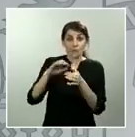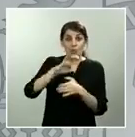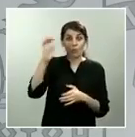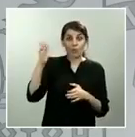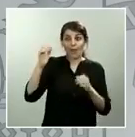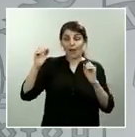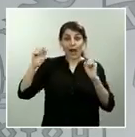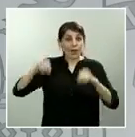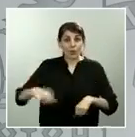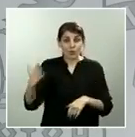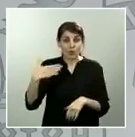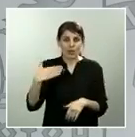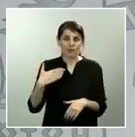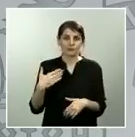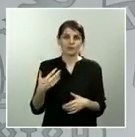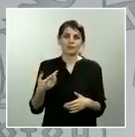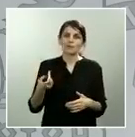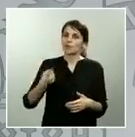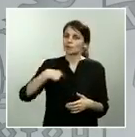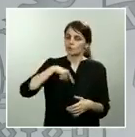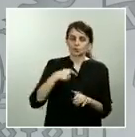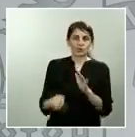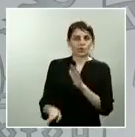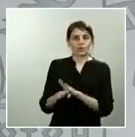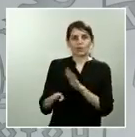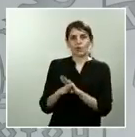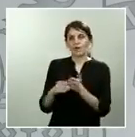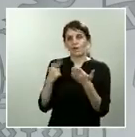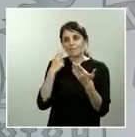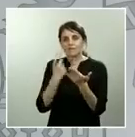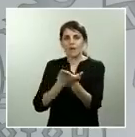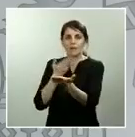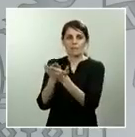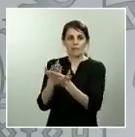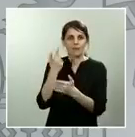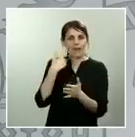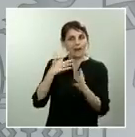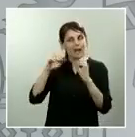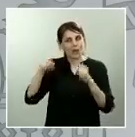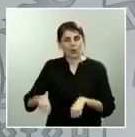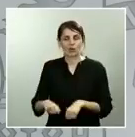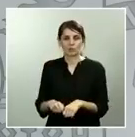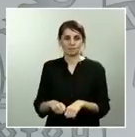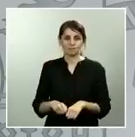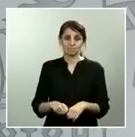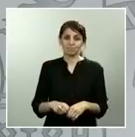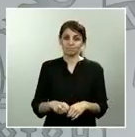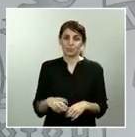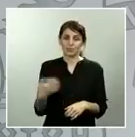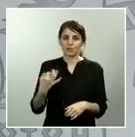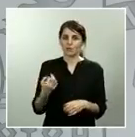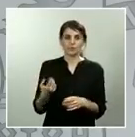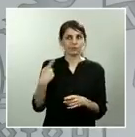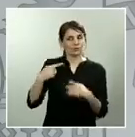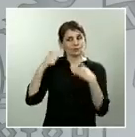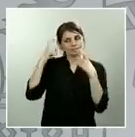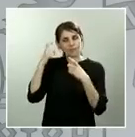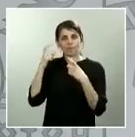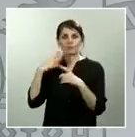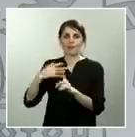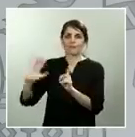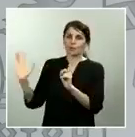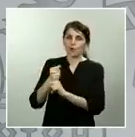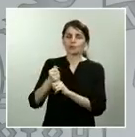al acuerdo las cifras son tan llamativas de cómo se puede comportar el déficit o la deuda en los países